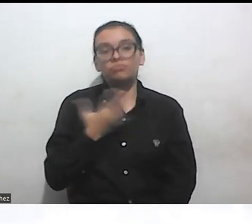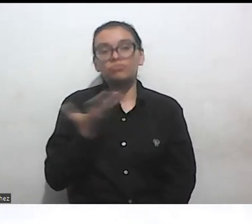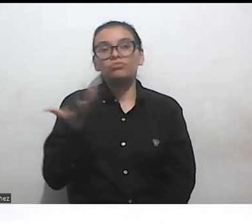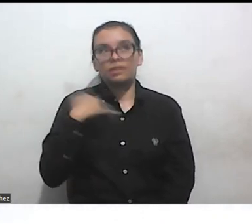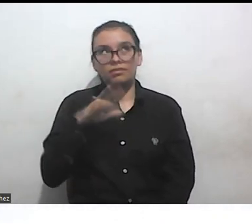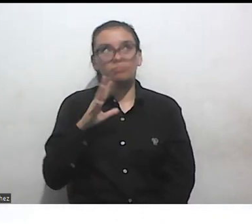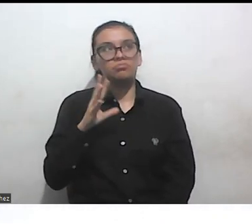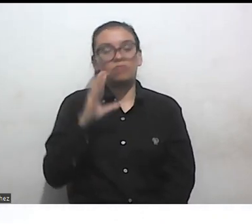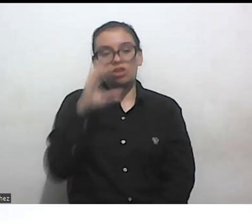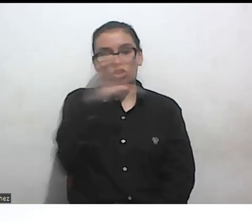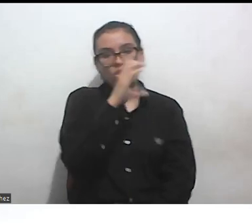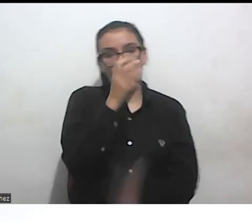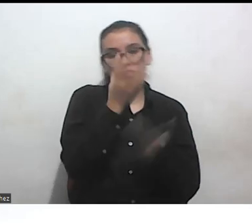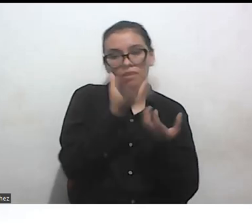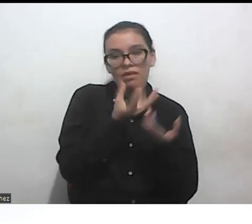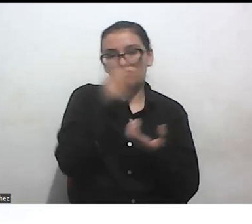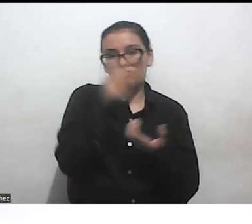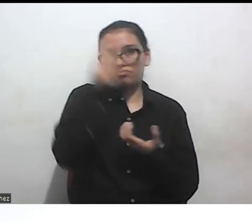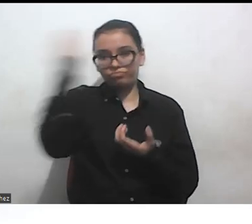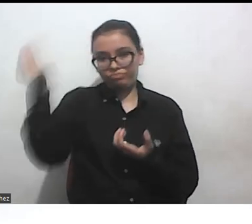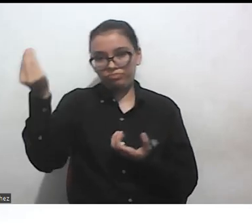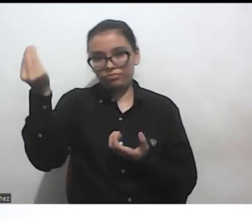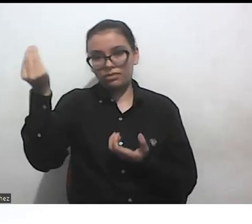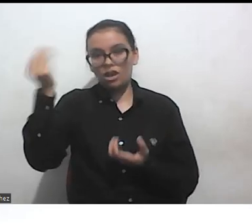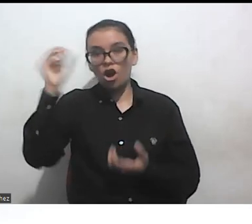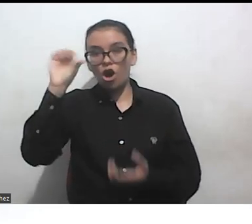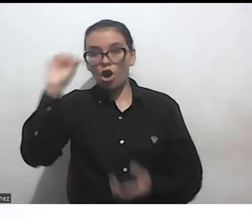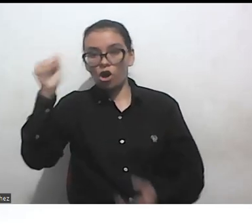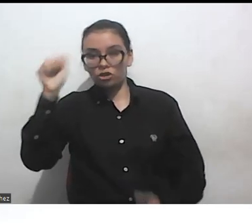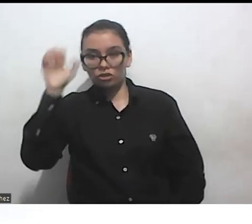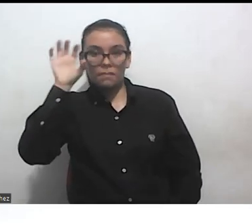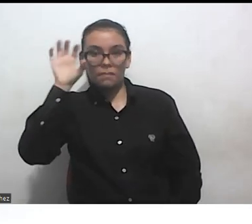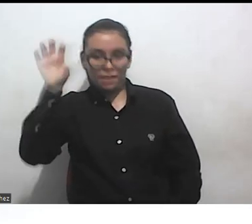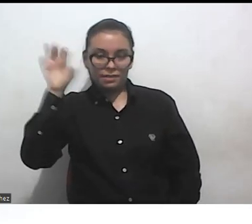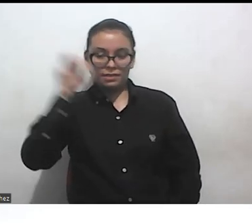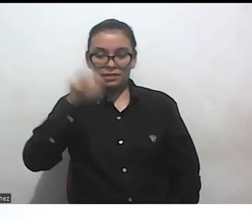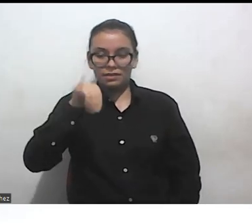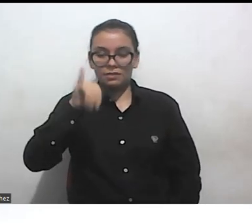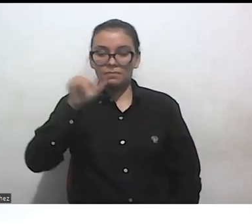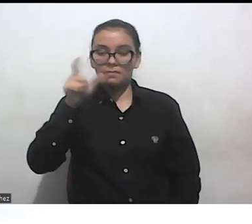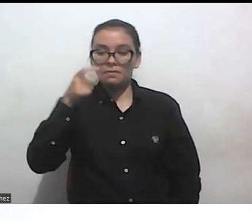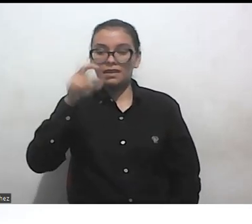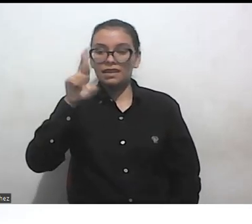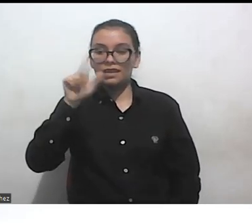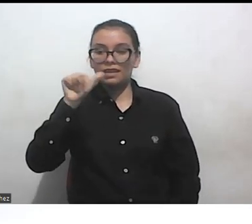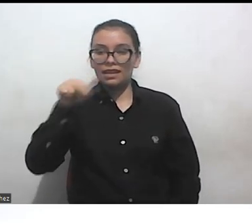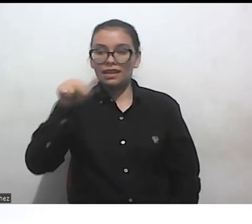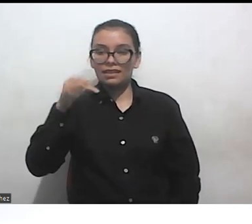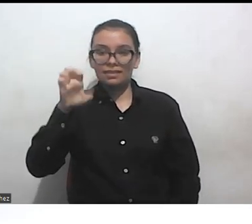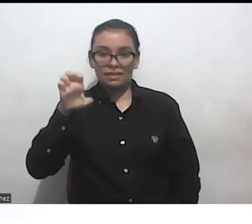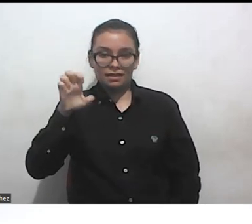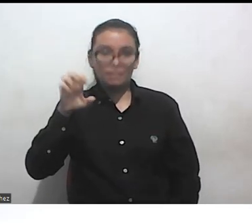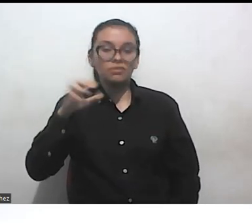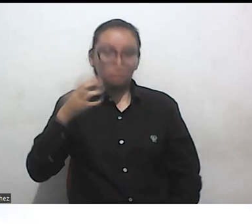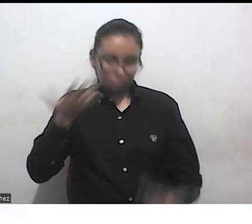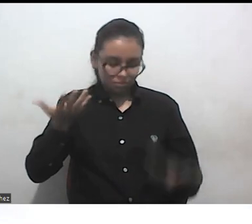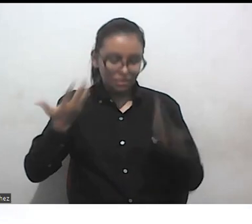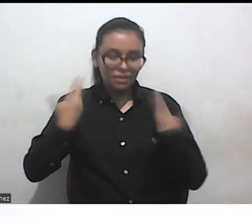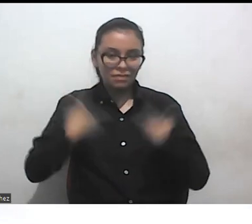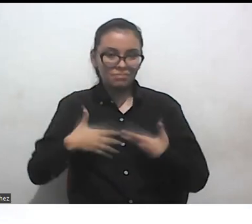un país del norte global, entonces eso también significa que mi blanquitud, mi forma de hablar,